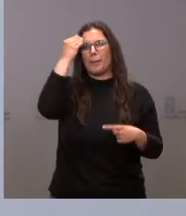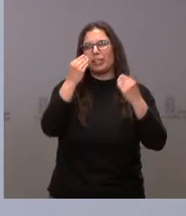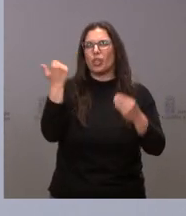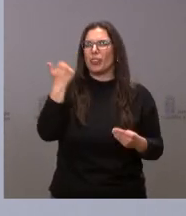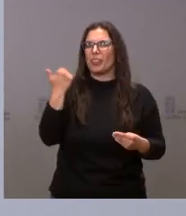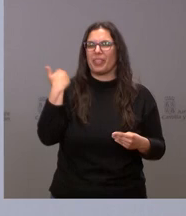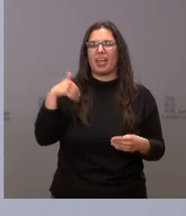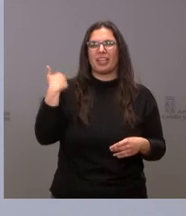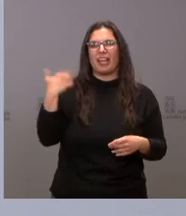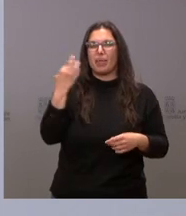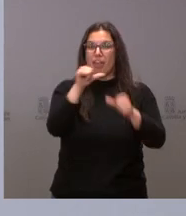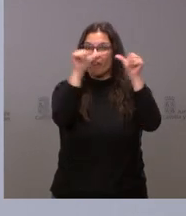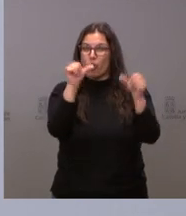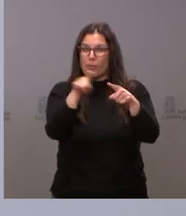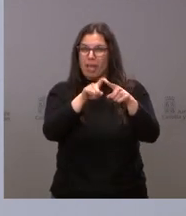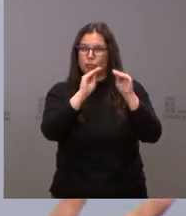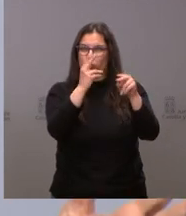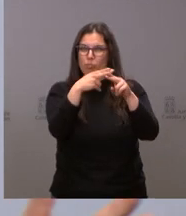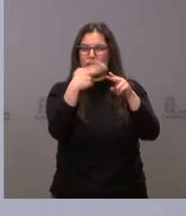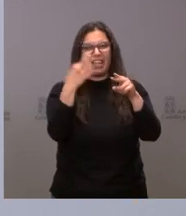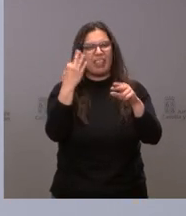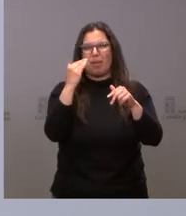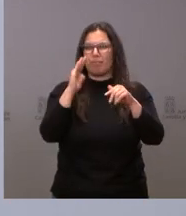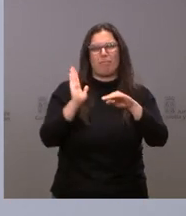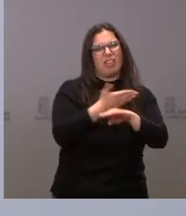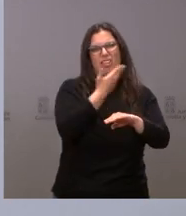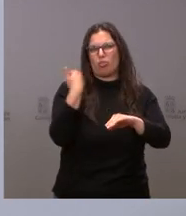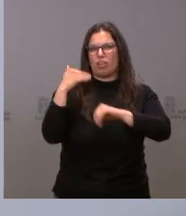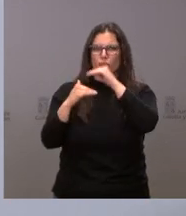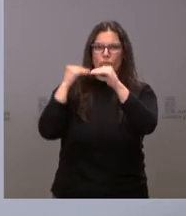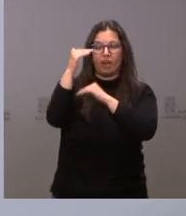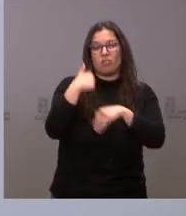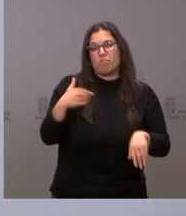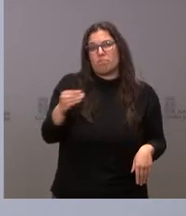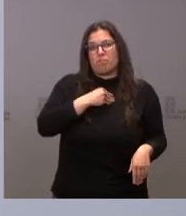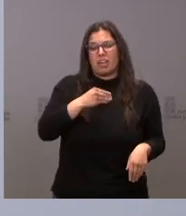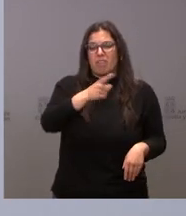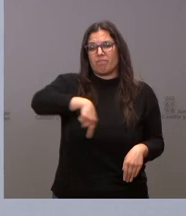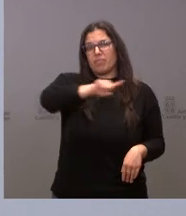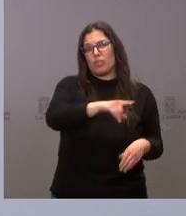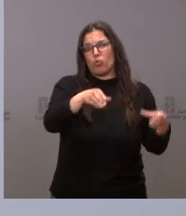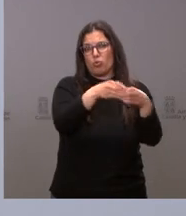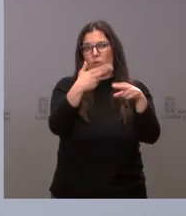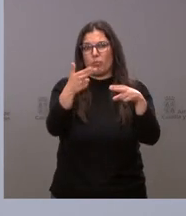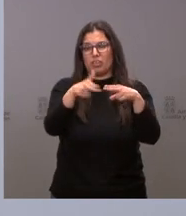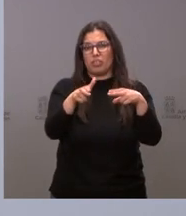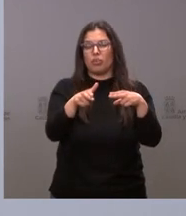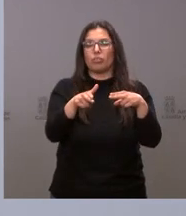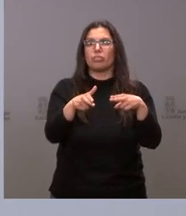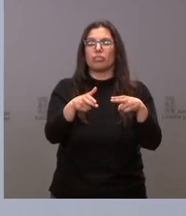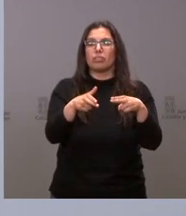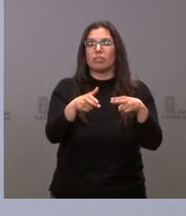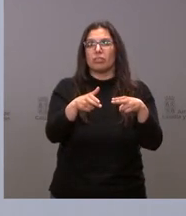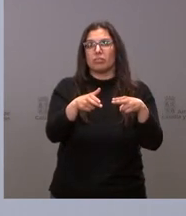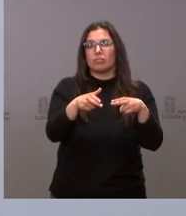política esa forma de hacer política. Lamento muchísimo que estas formaciones políticas y